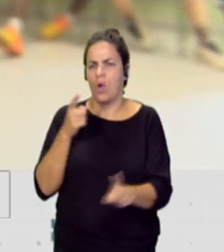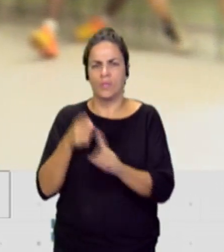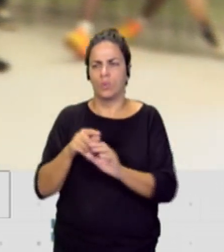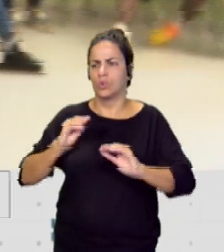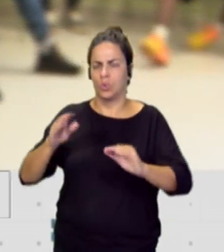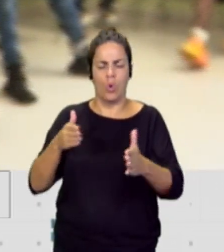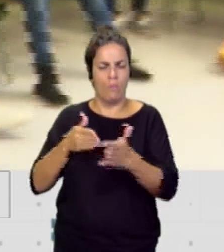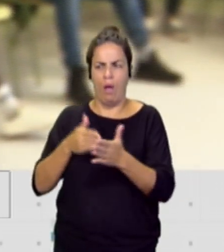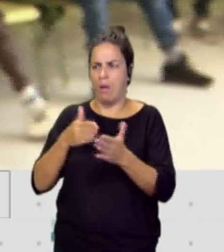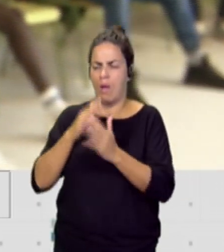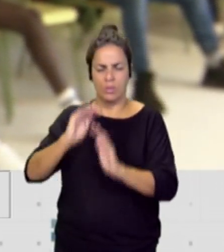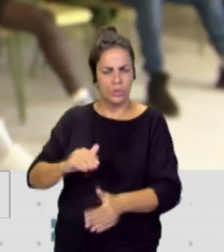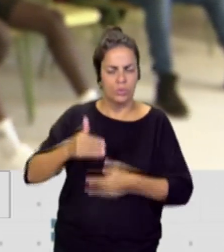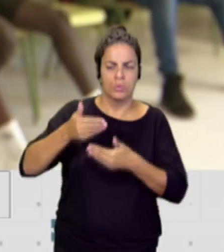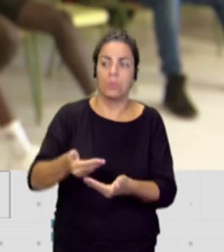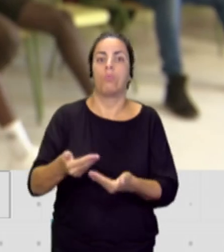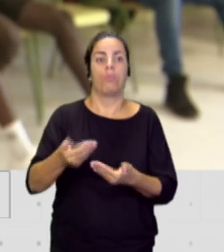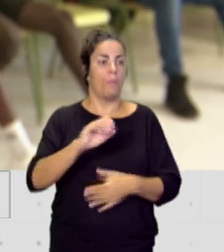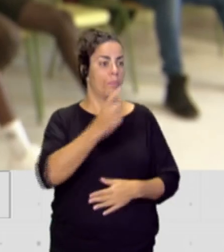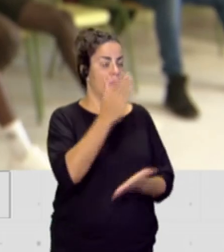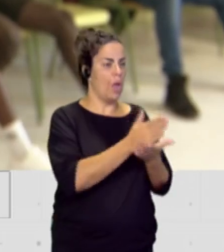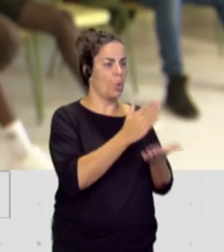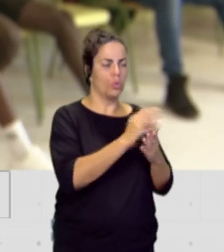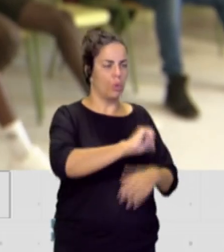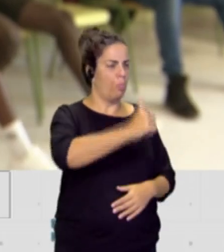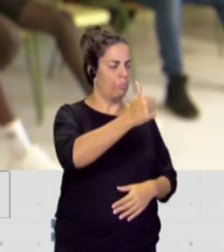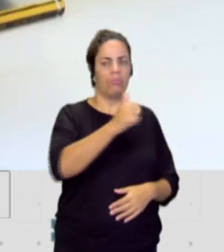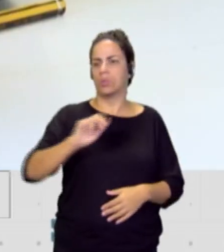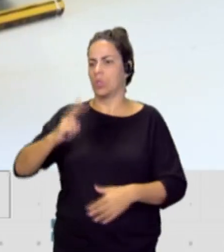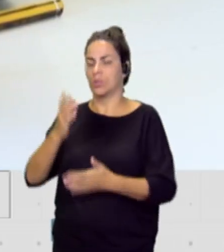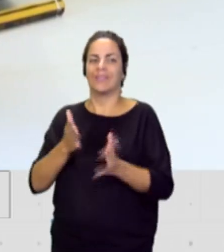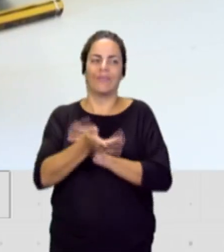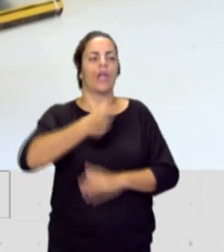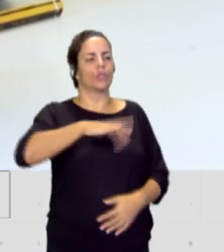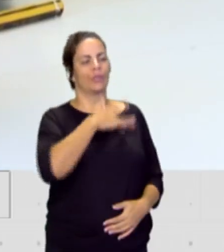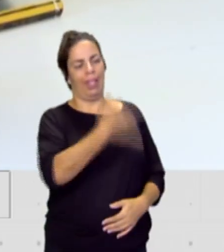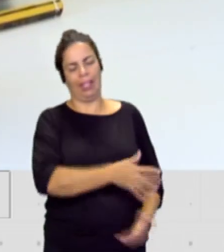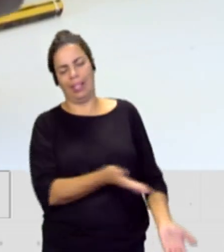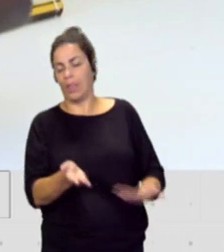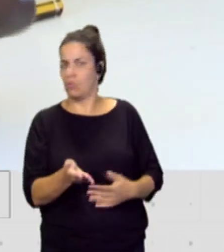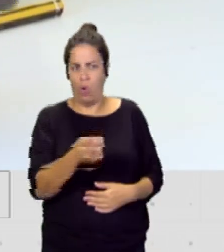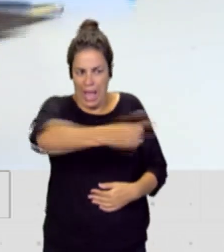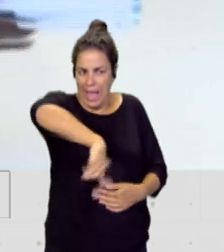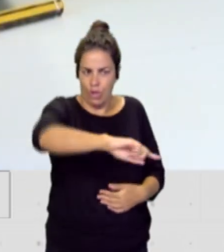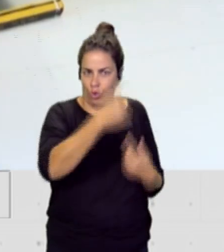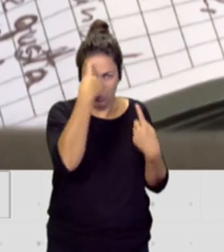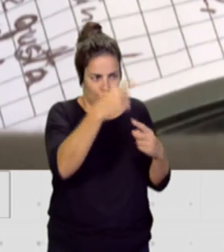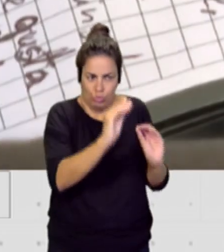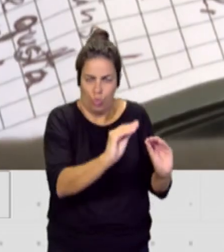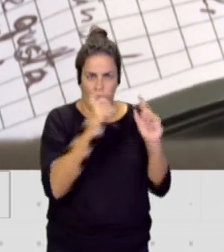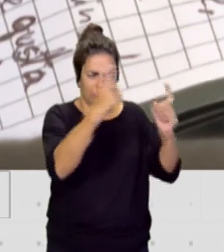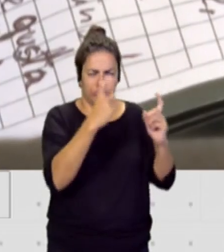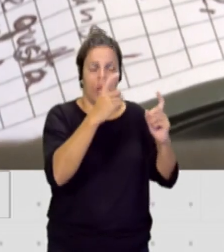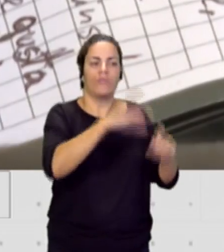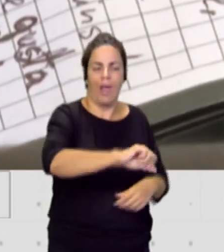dificultades. Promocionan del primer curso al segundo. No los promocionamos, promocionan ellos. Y vemos la